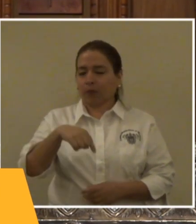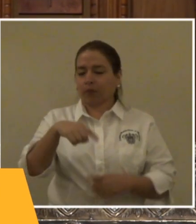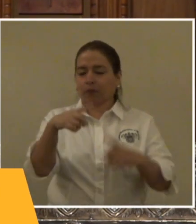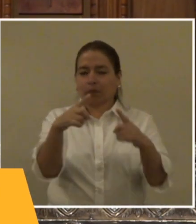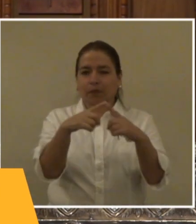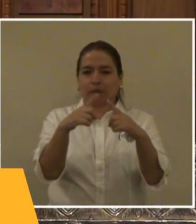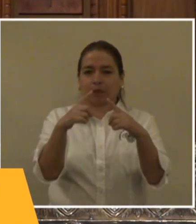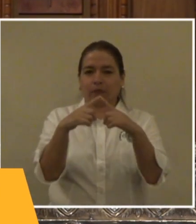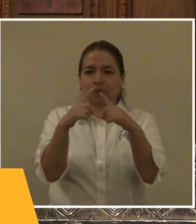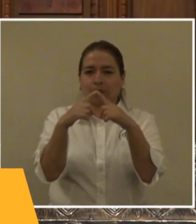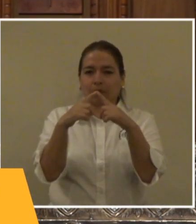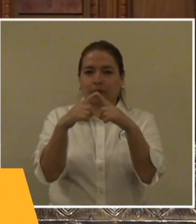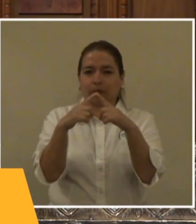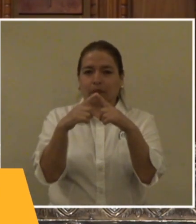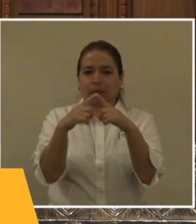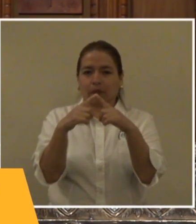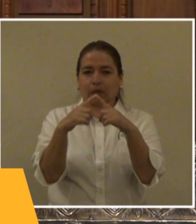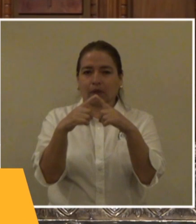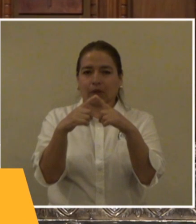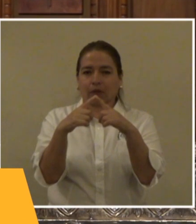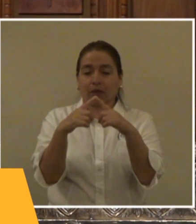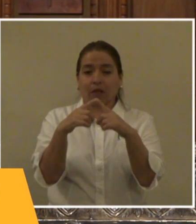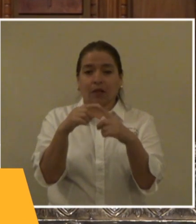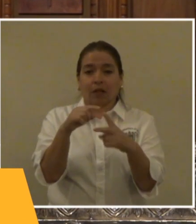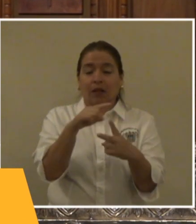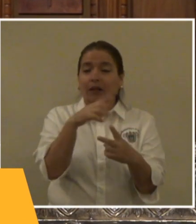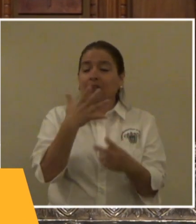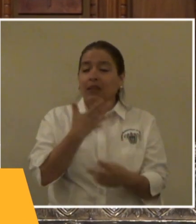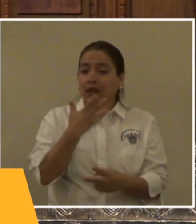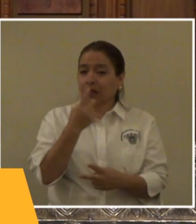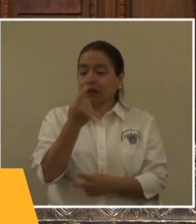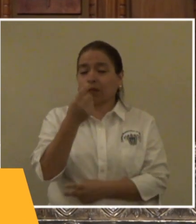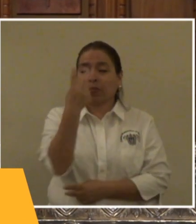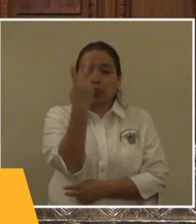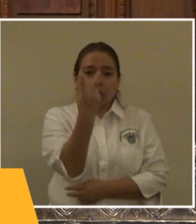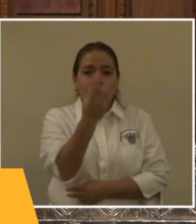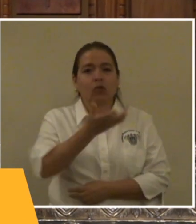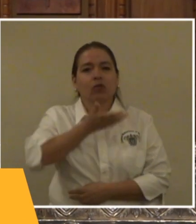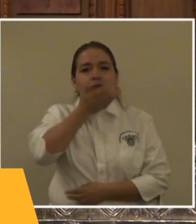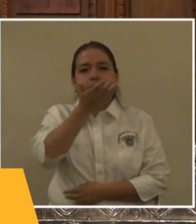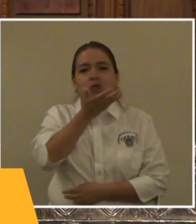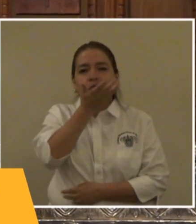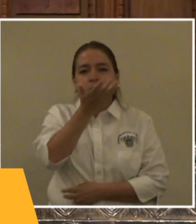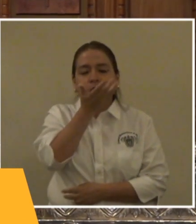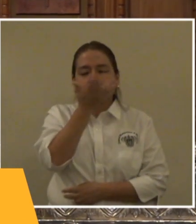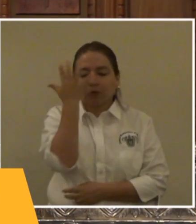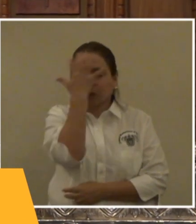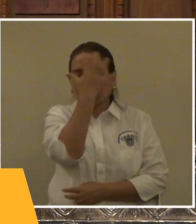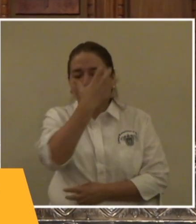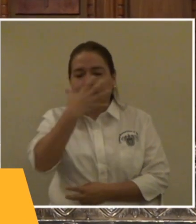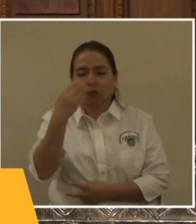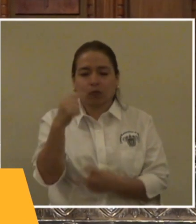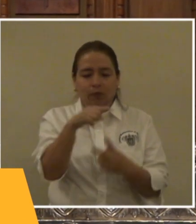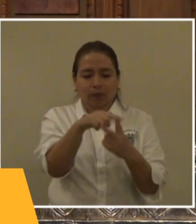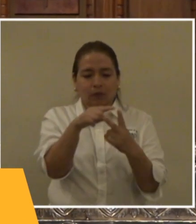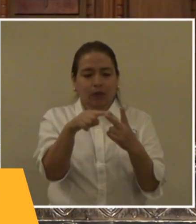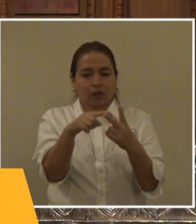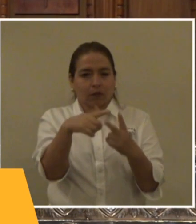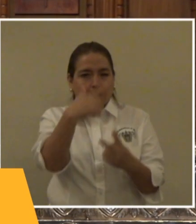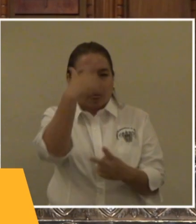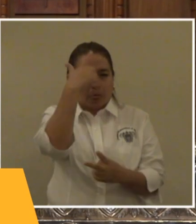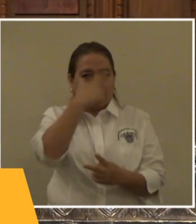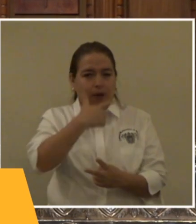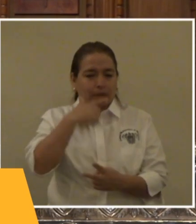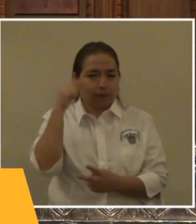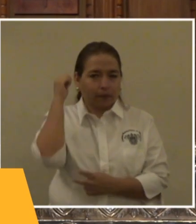conserva dos bellas tradiciones. En la noche de